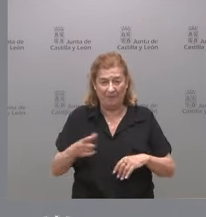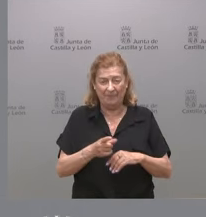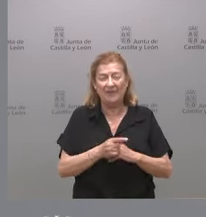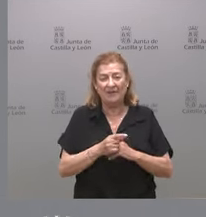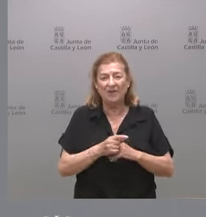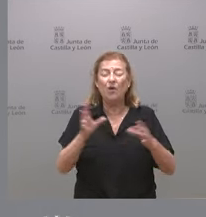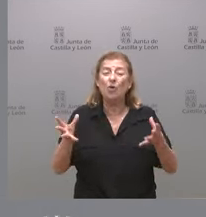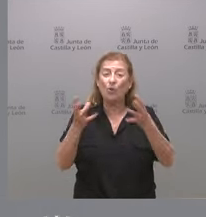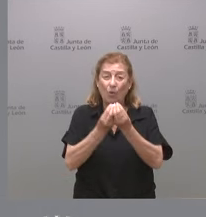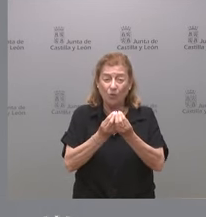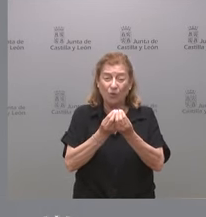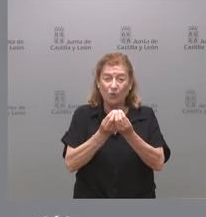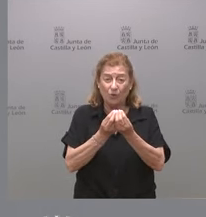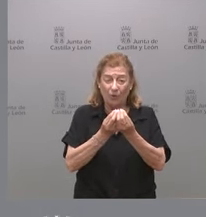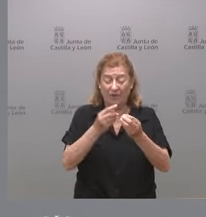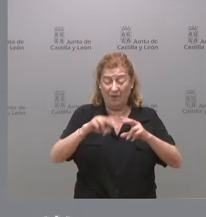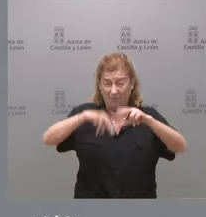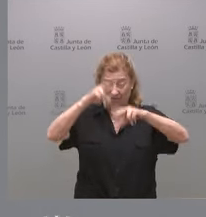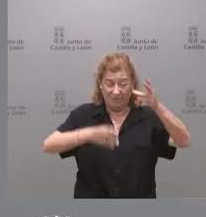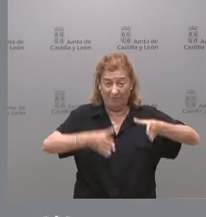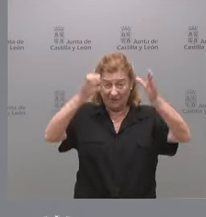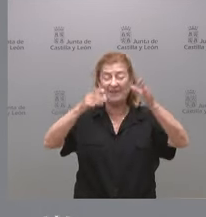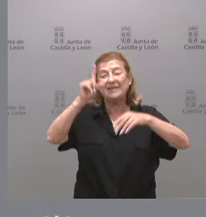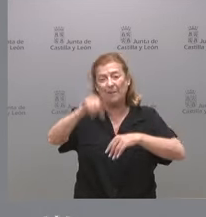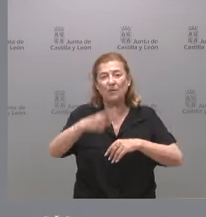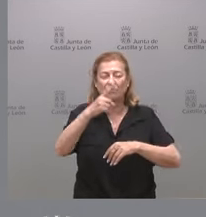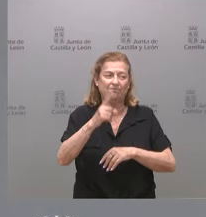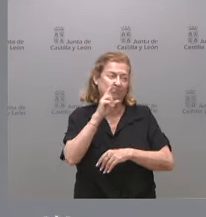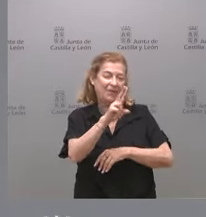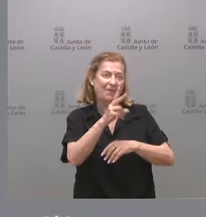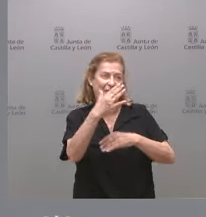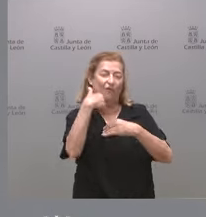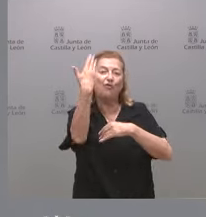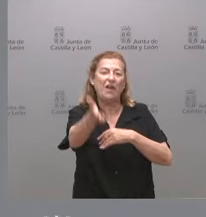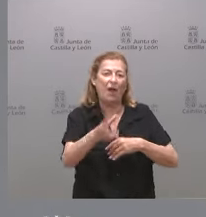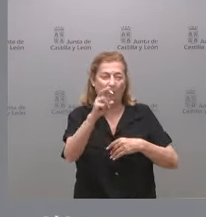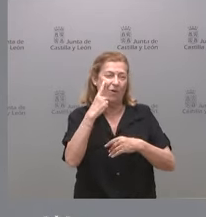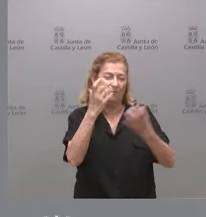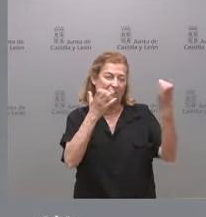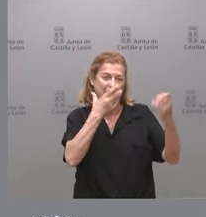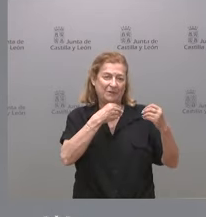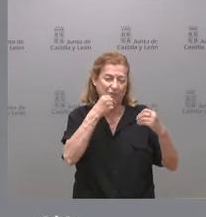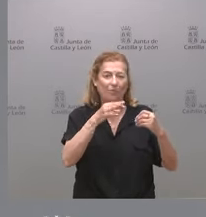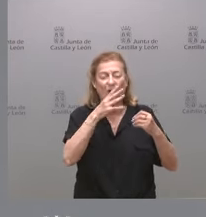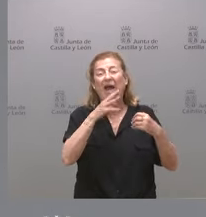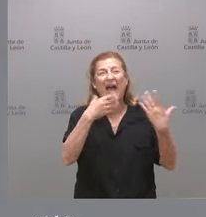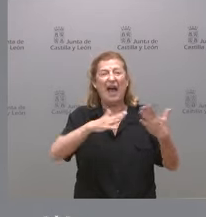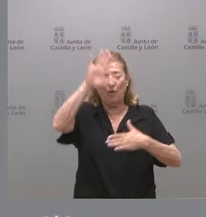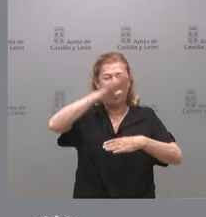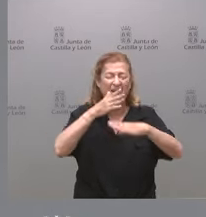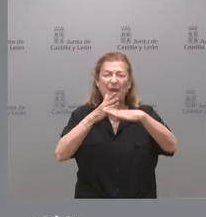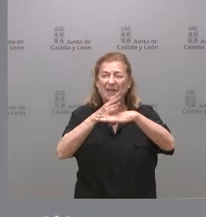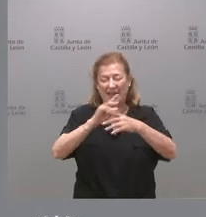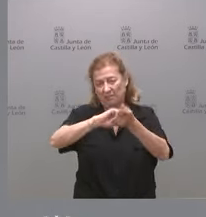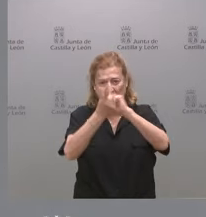El conjunto de los edificios, además, va a adquirir un nuevo aspecto en el exterior y se llevan a cabo también la sustitución de las actuales carpinterías.